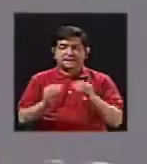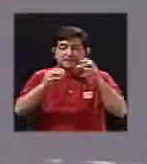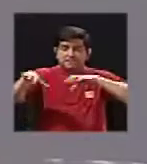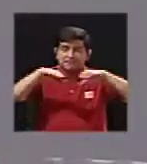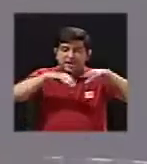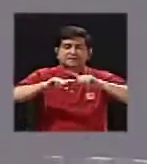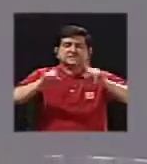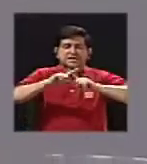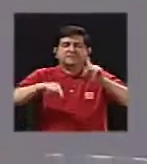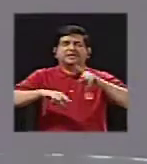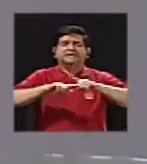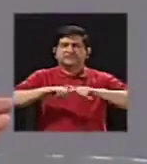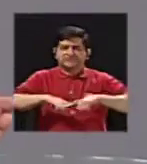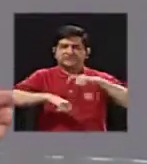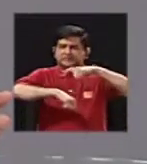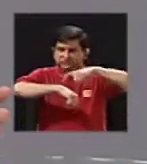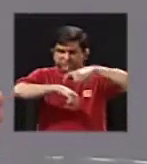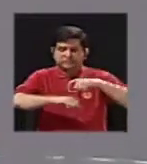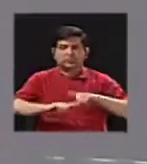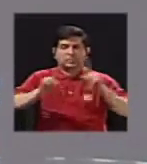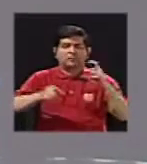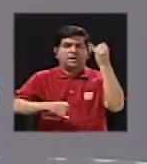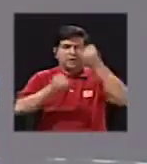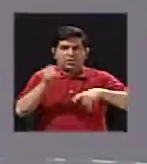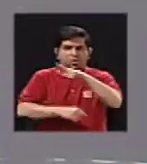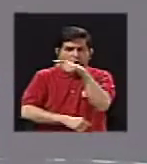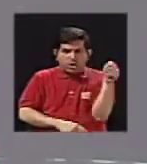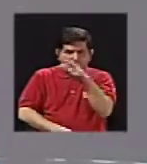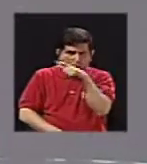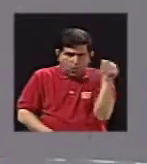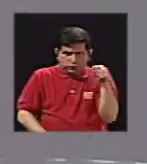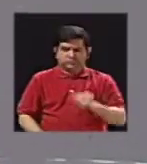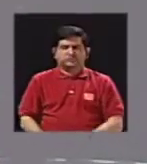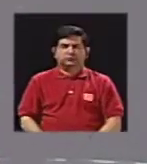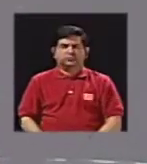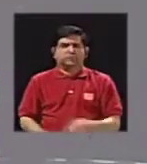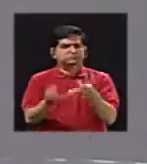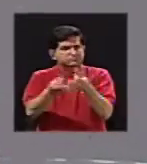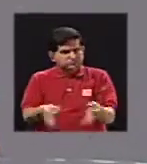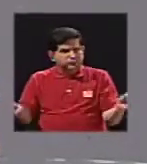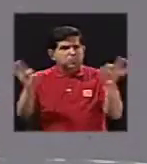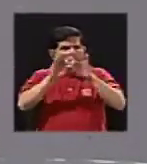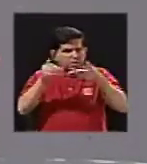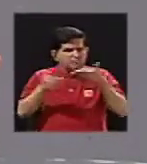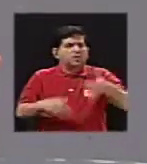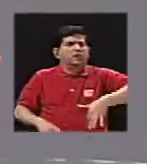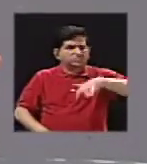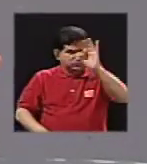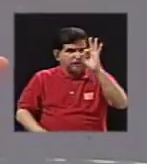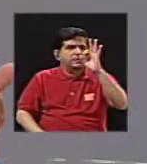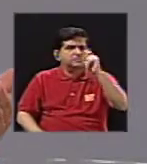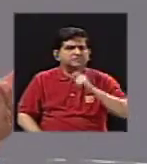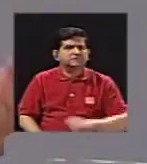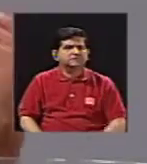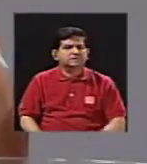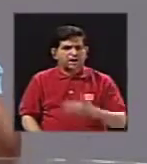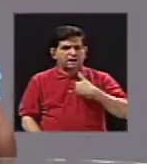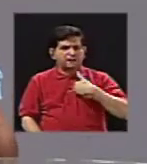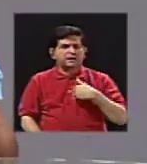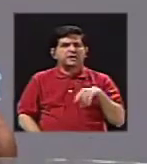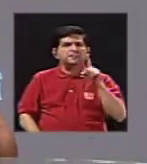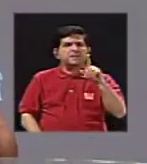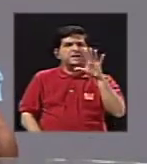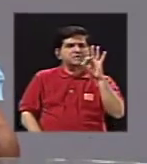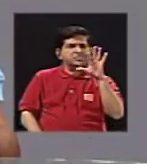que otros, pero en estos últimos meses hemos encontrado importantes cosas, por ejemplo, que tenemos desde